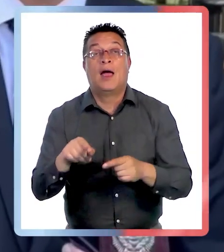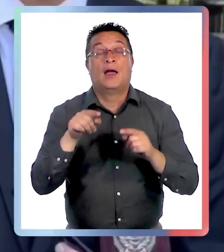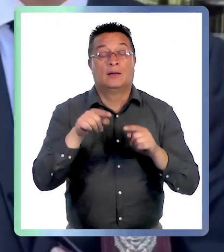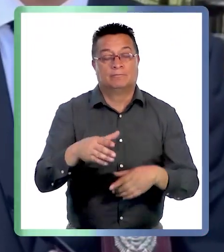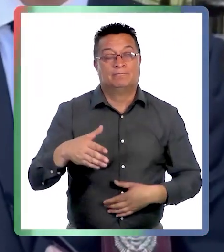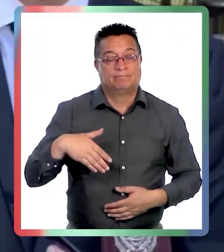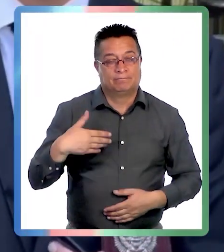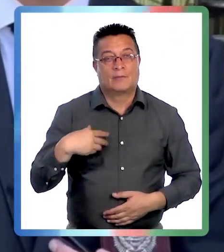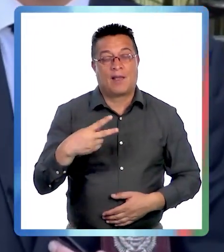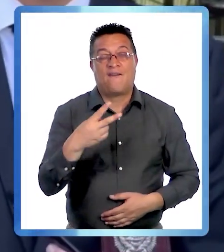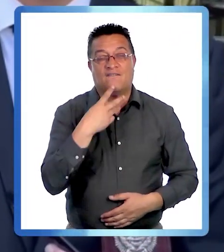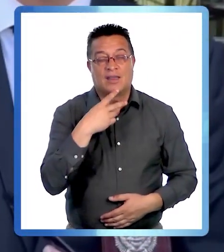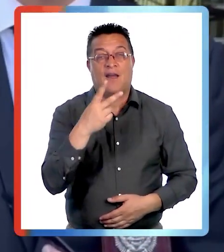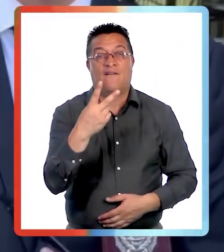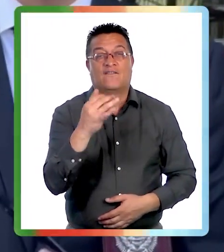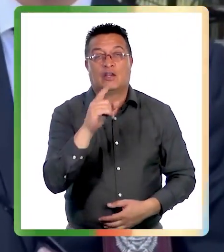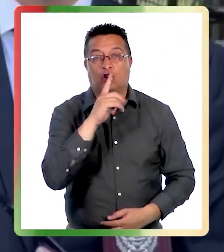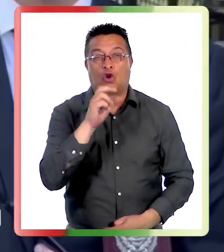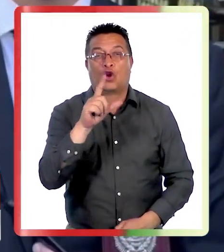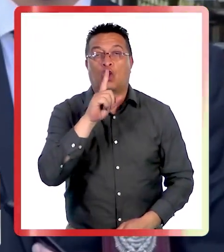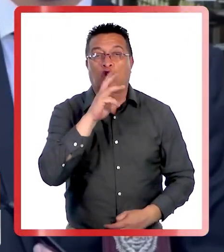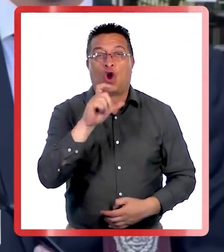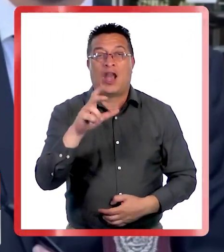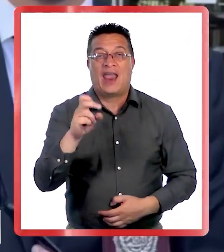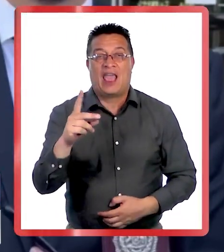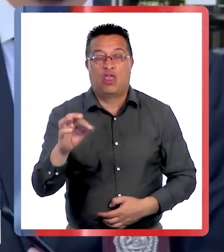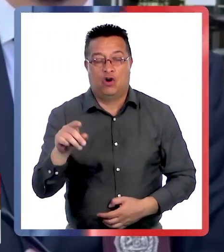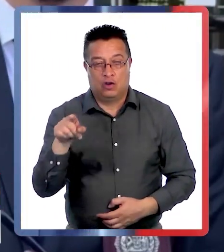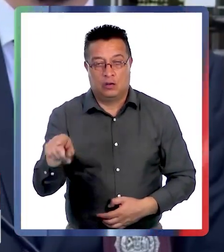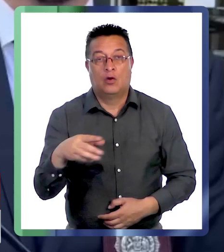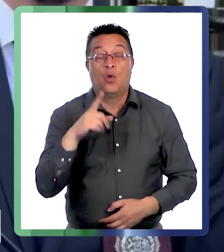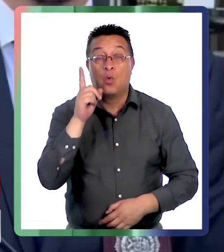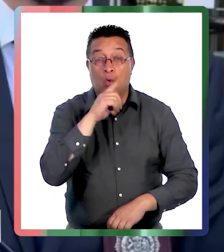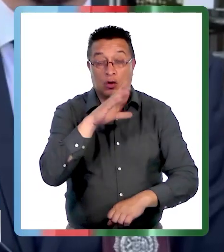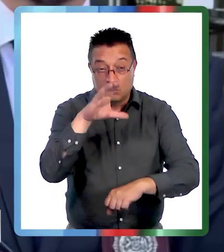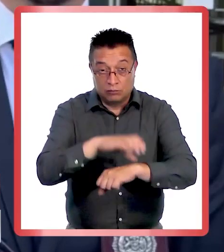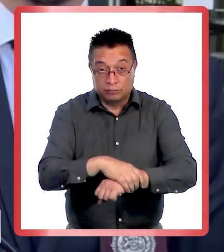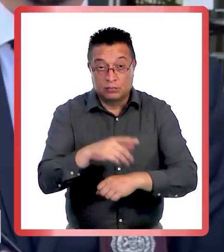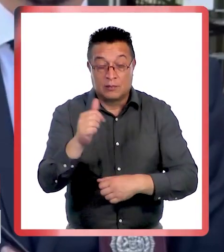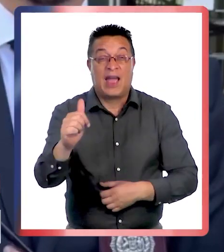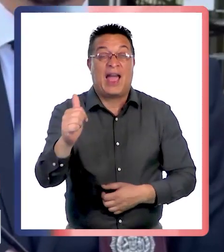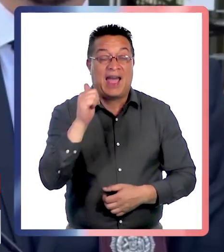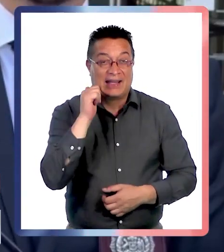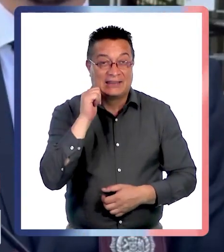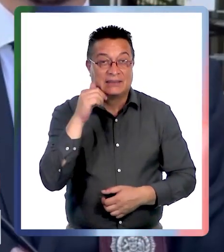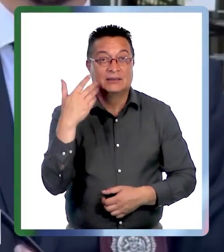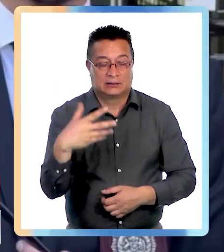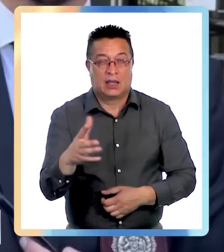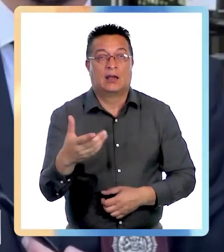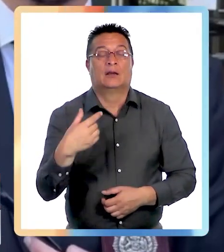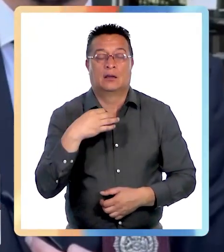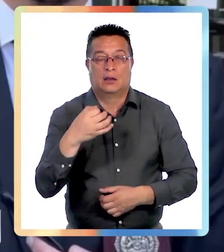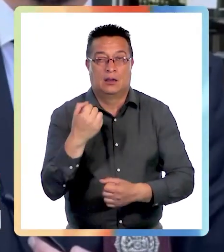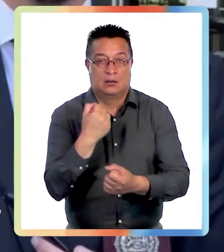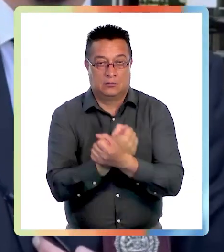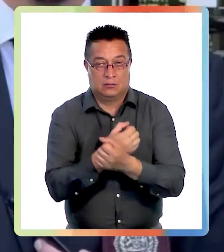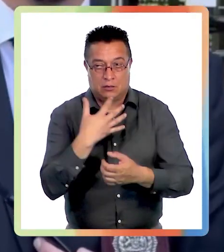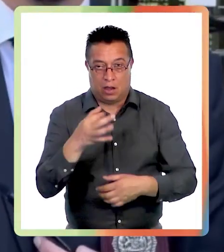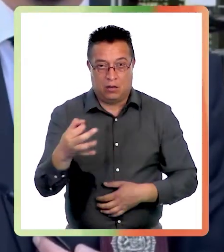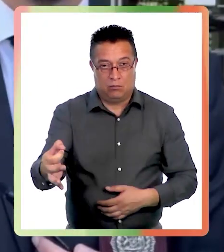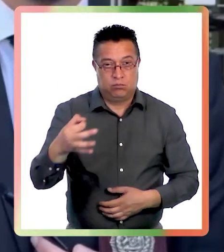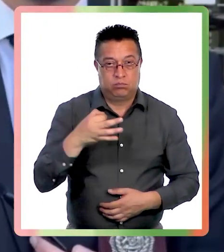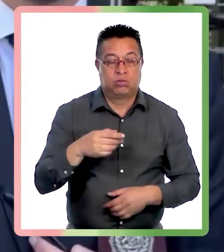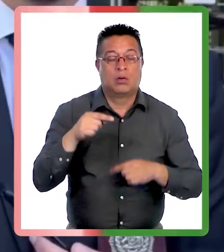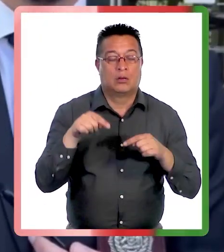Lamentablemente terminan con la vida de Cristian Toledo Méndez. La última detención verificada el día de ayer, por parte de la policía, este